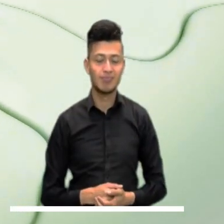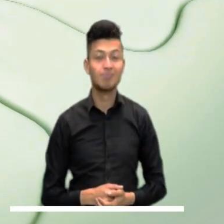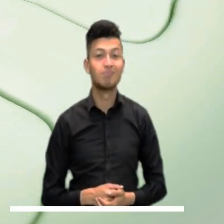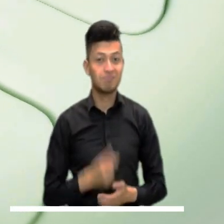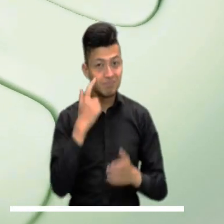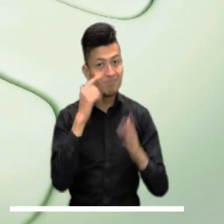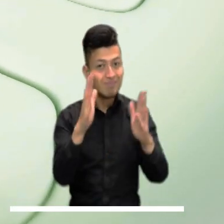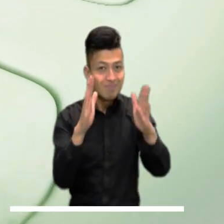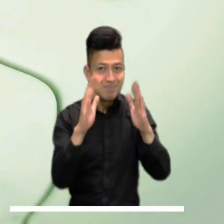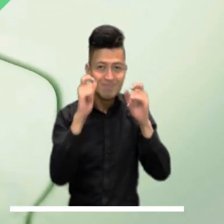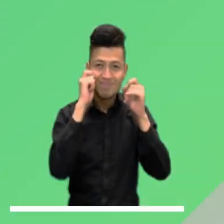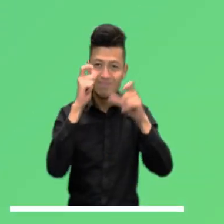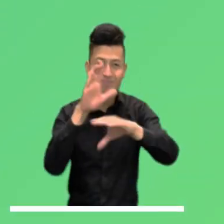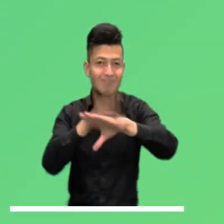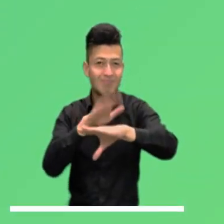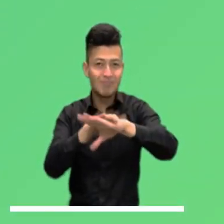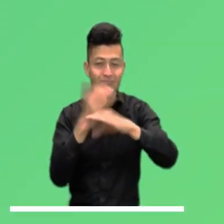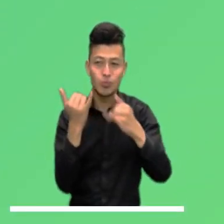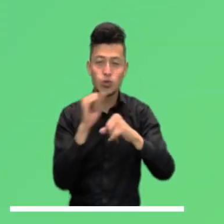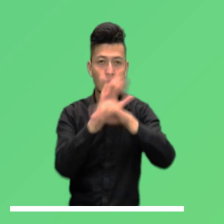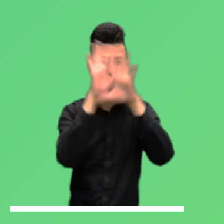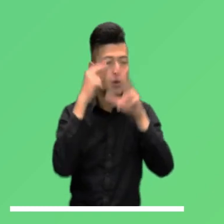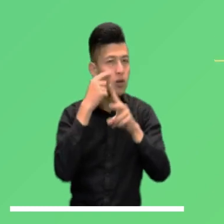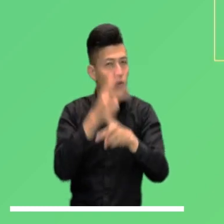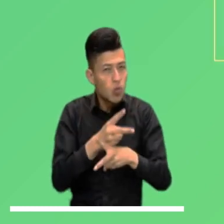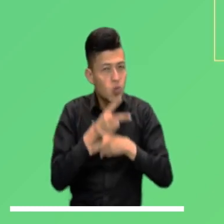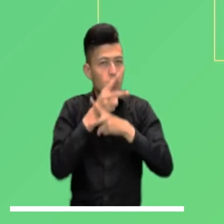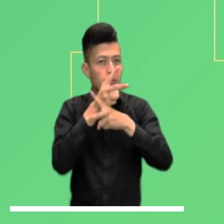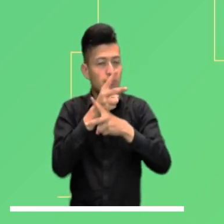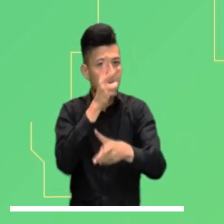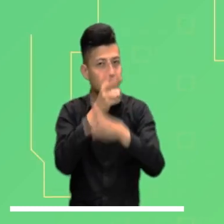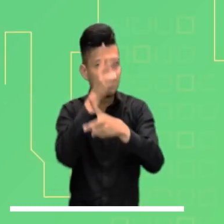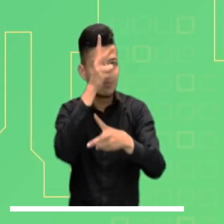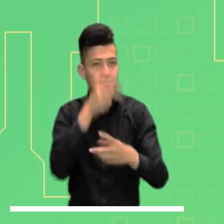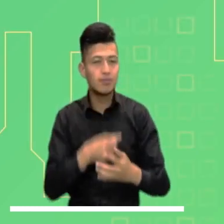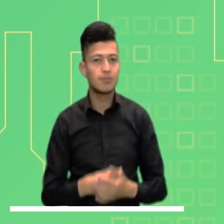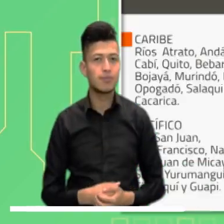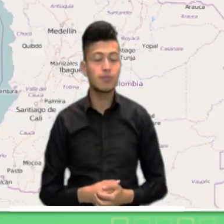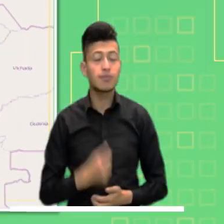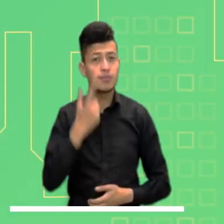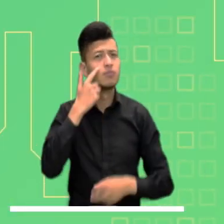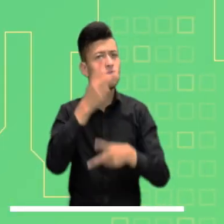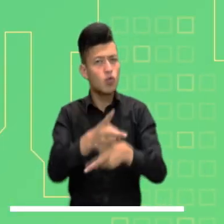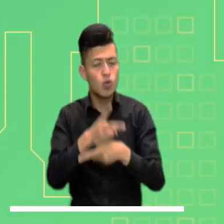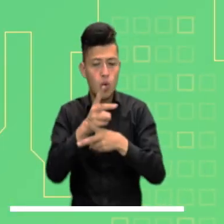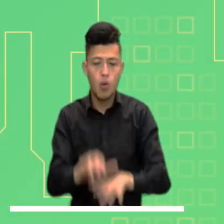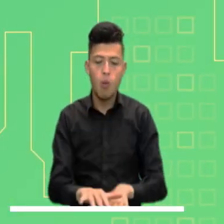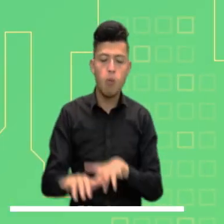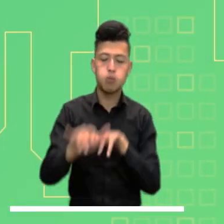grados. Finalmente, atención a las principales alertas para la mañana de hoy.